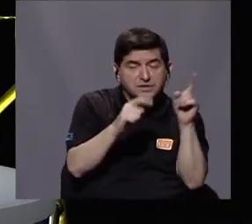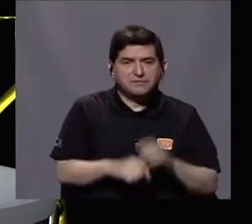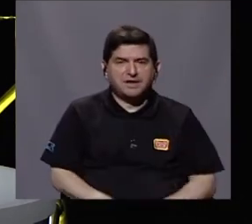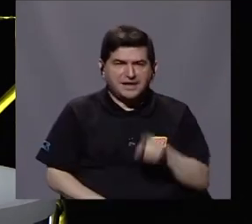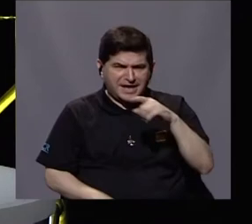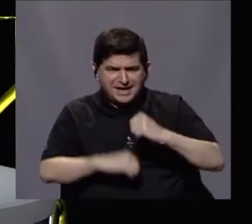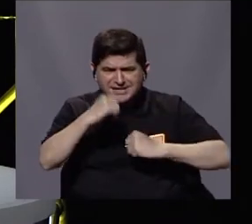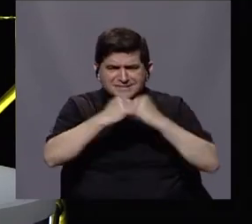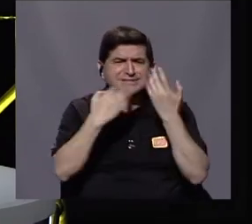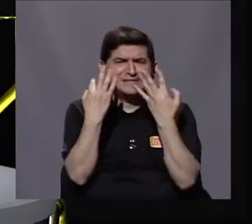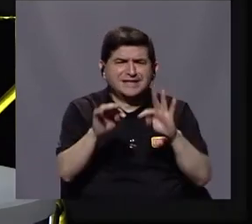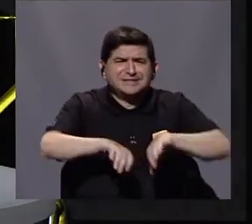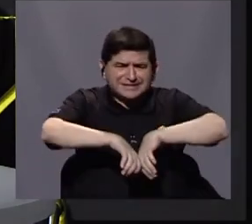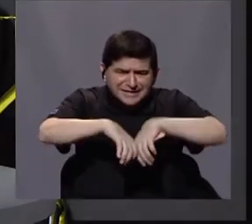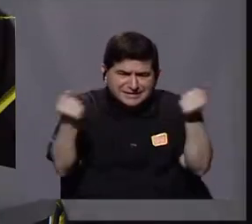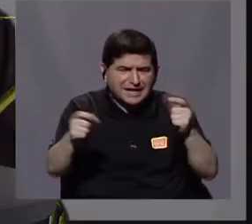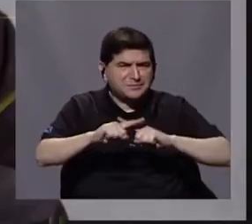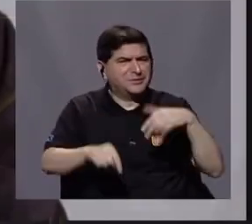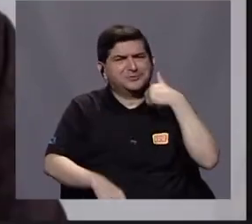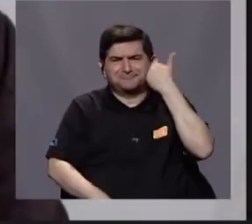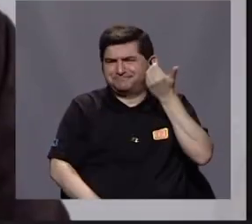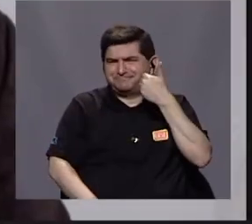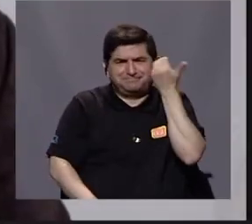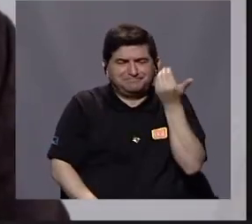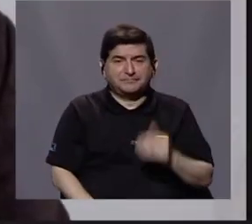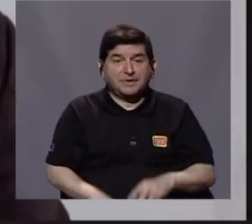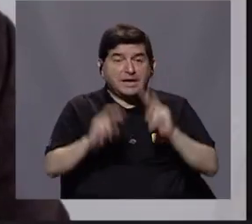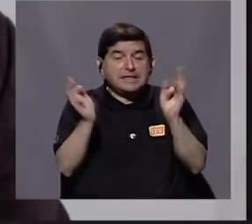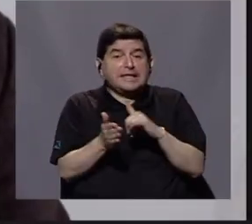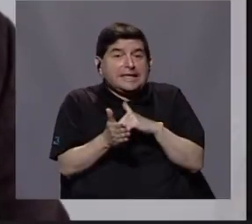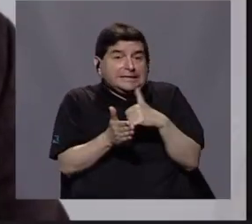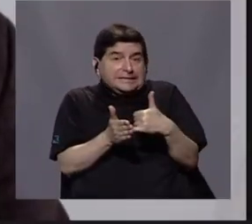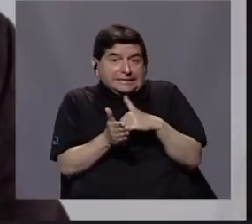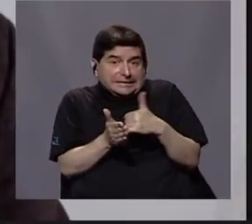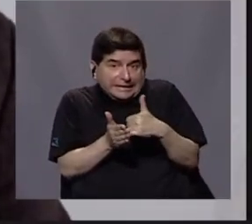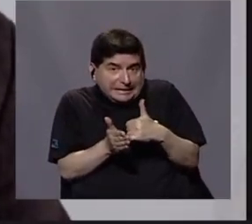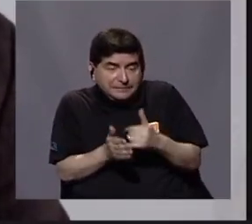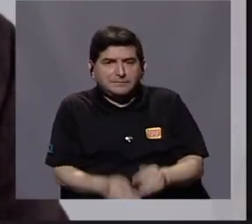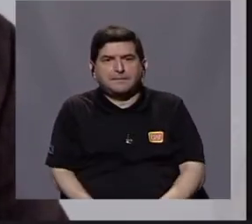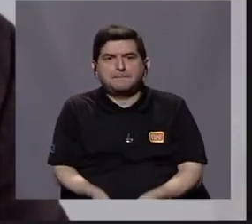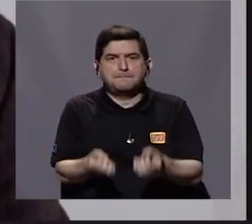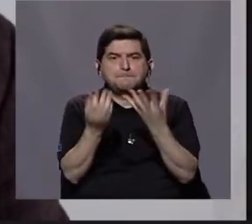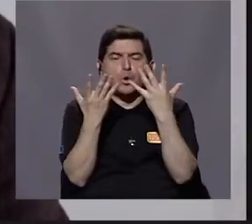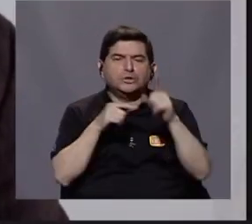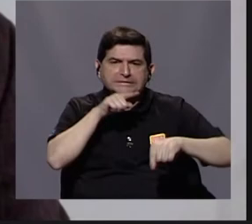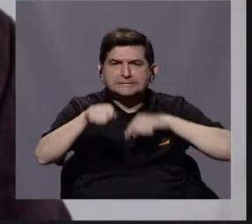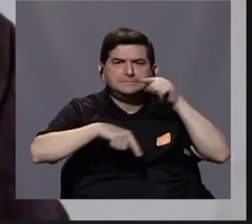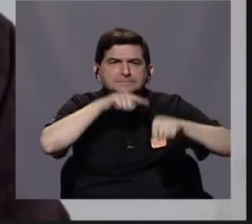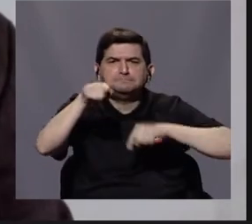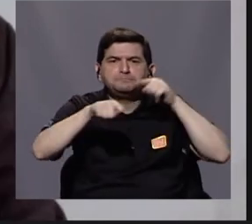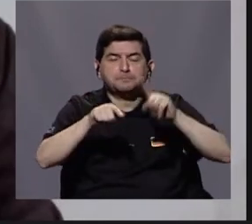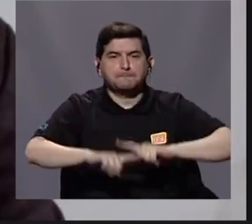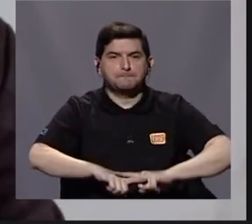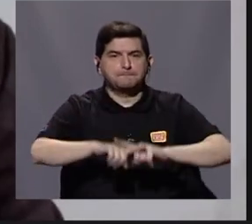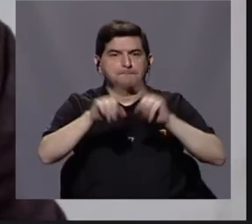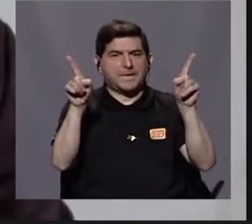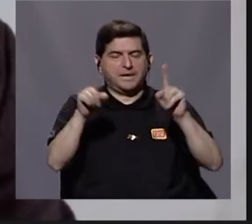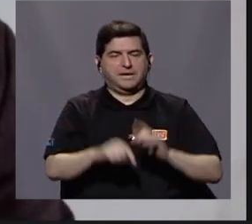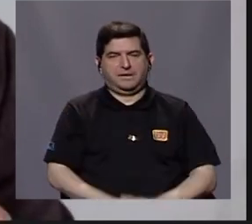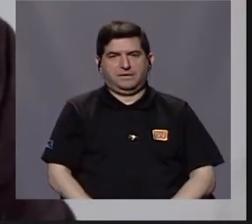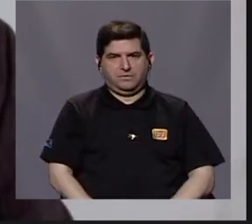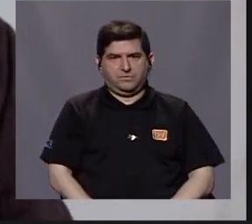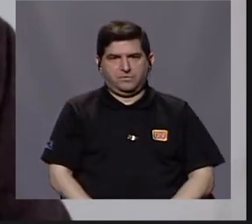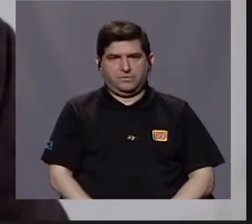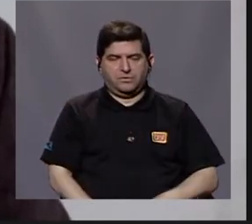romper y no es fácil. Y como toca temas tan sensibles, genera enormes críticas. Pero eso por un lado,